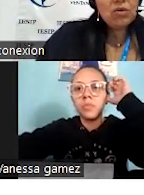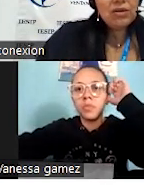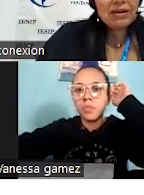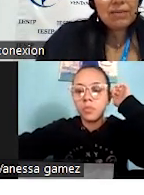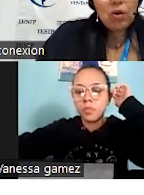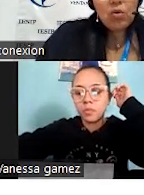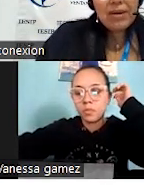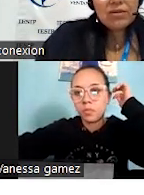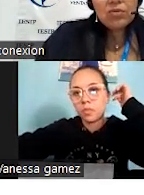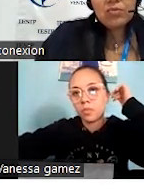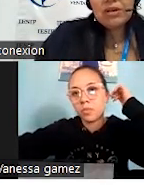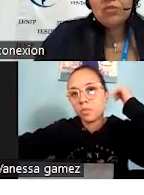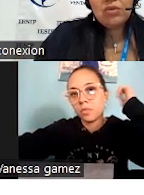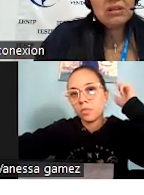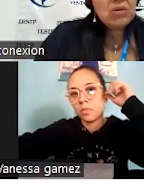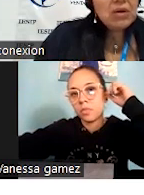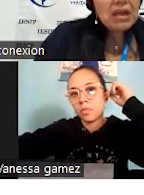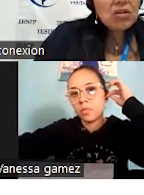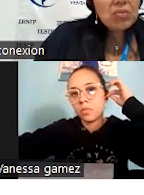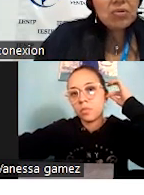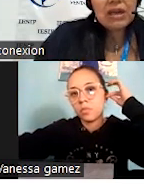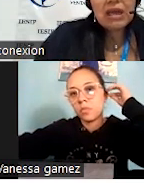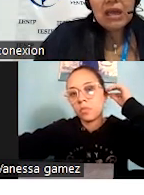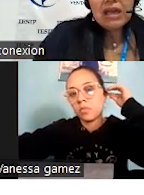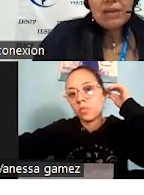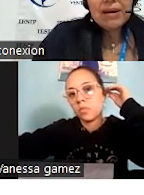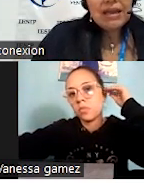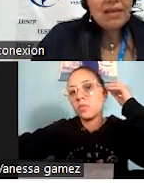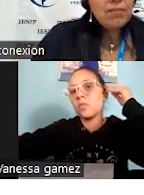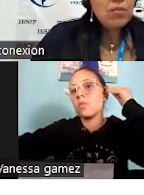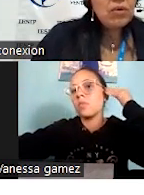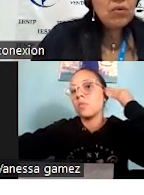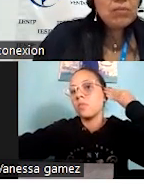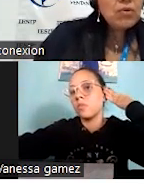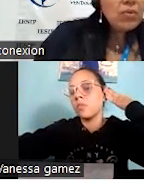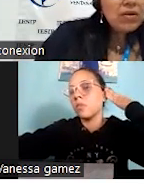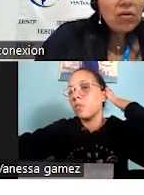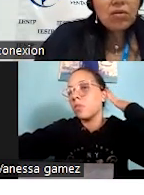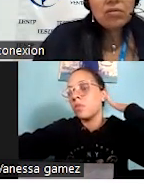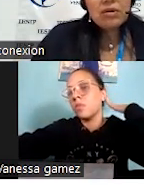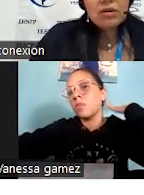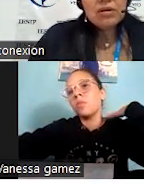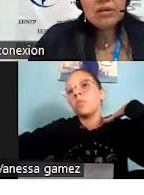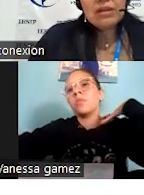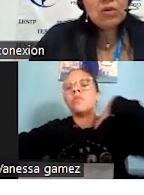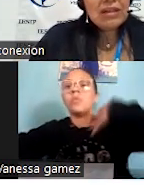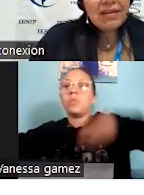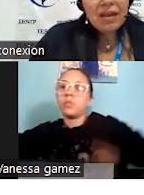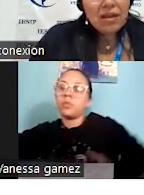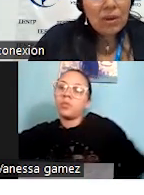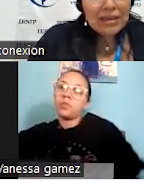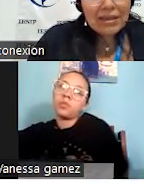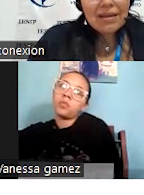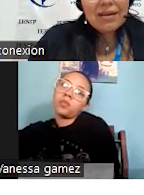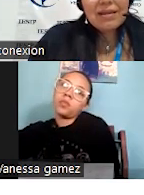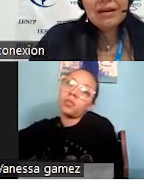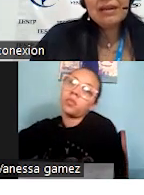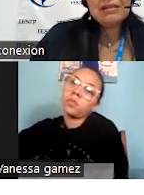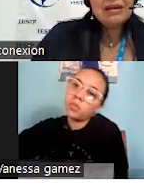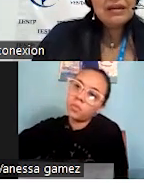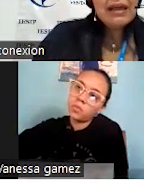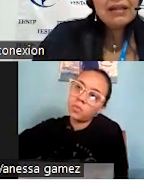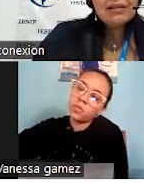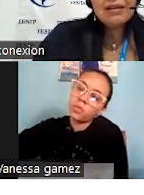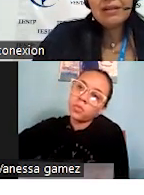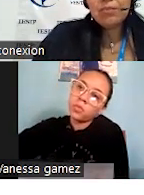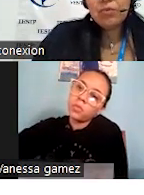contenidos de trabajo humano, porque son heterogéneos, porque varía de proveedor en proveedor. Nadie es igual a nadie, de